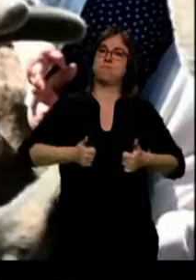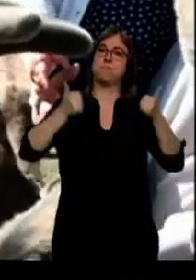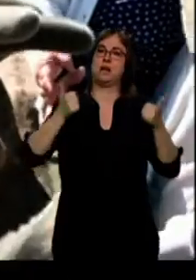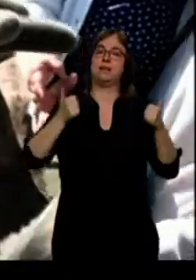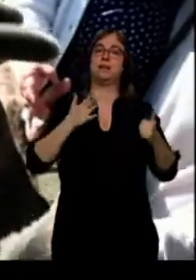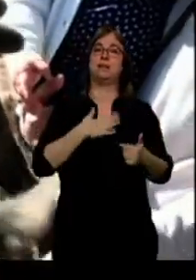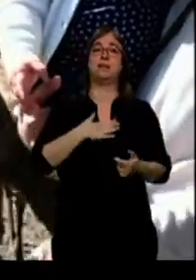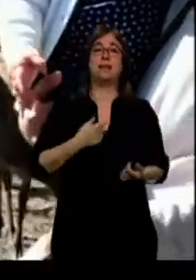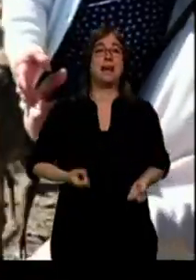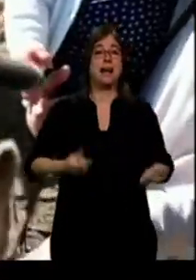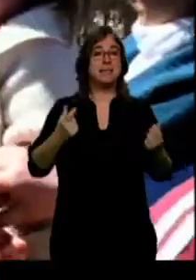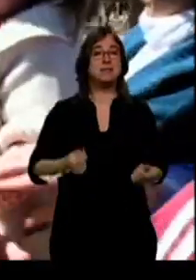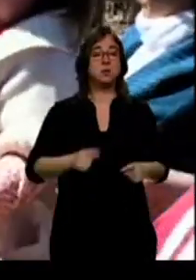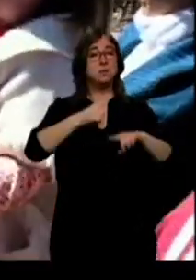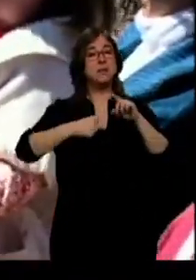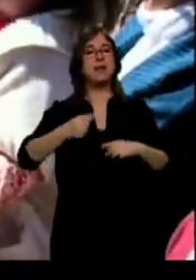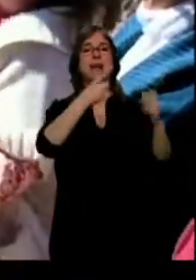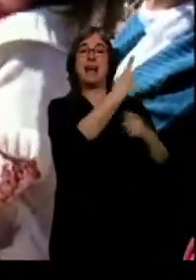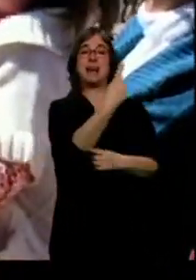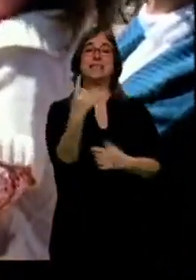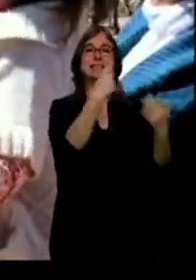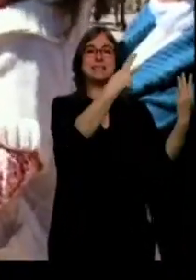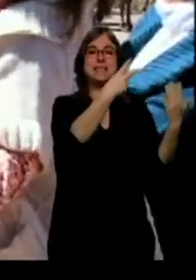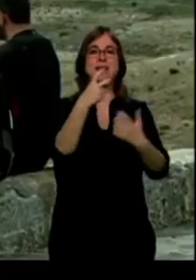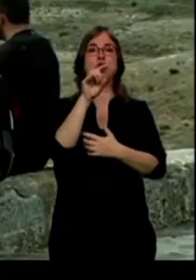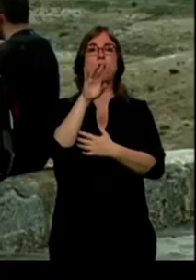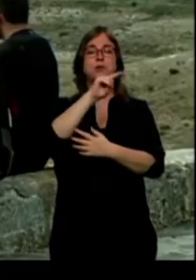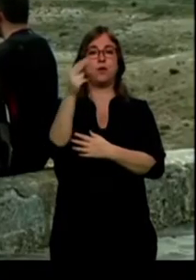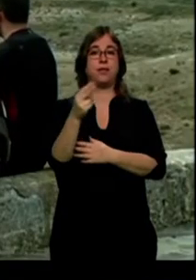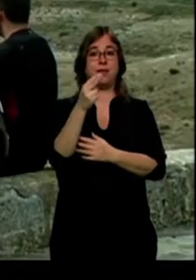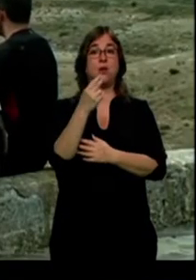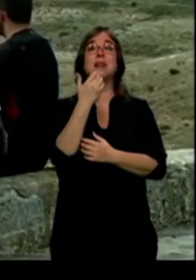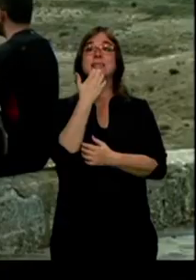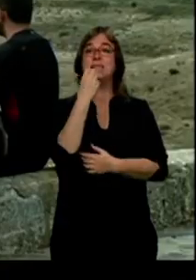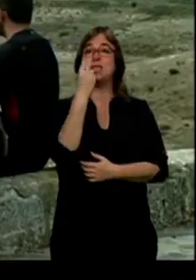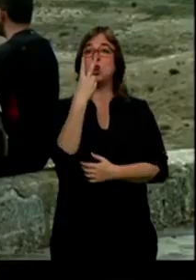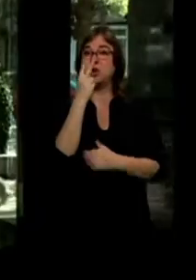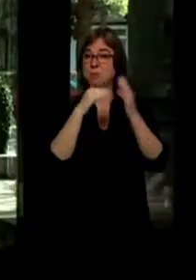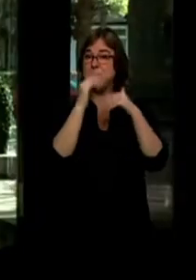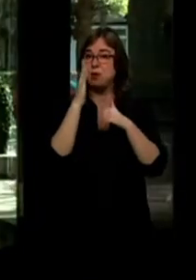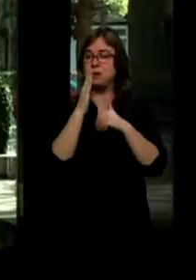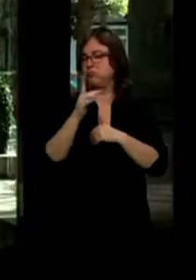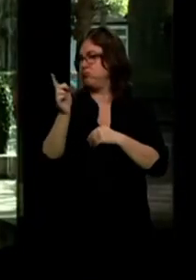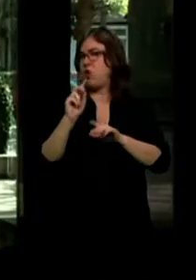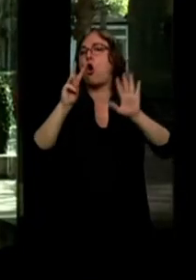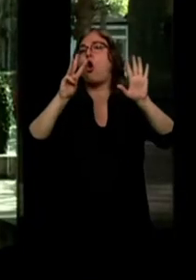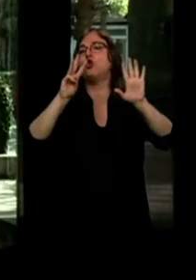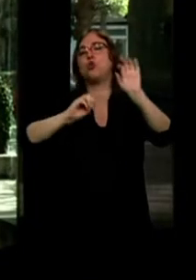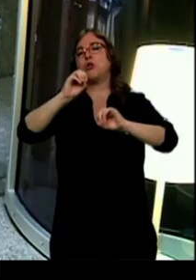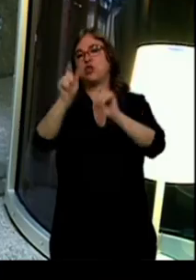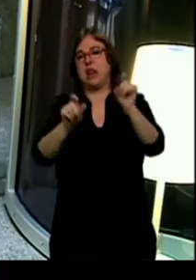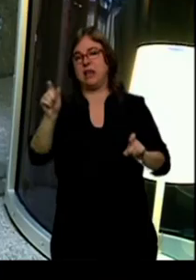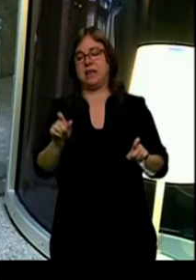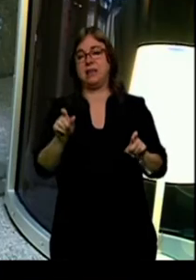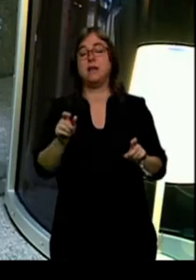media 714 euros, los presupuestos superiores a 2.000 quedan solo para un 8% y nos hospedaremos en hotel,